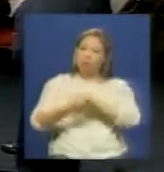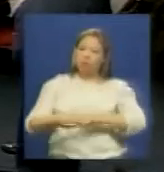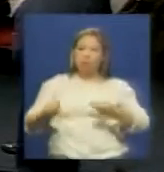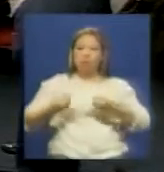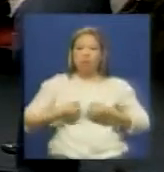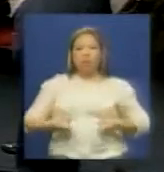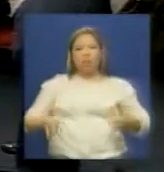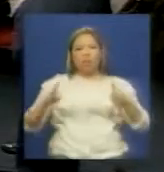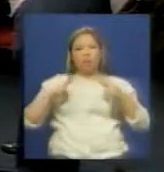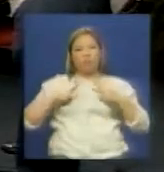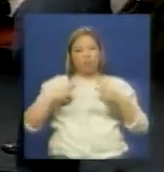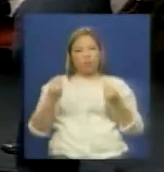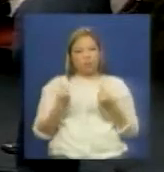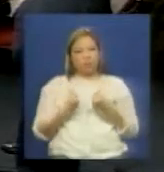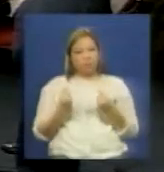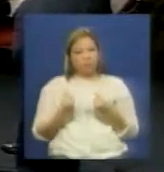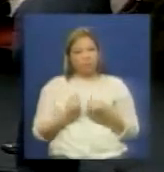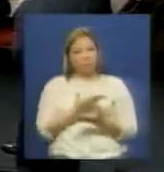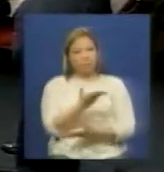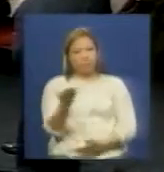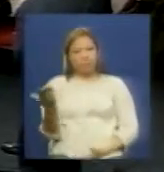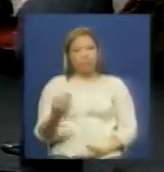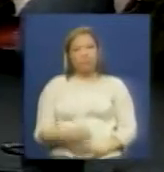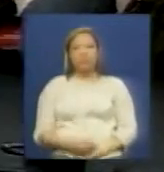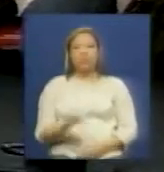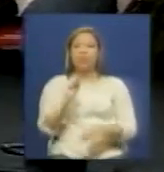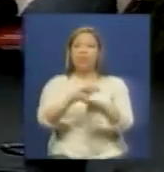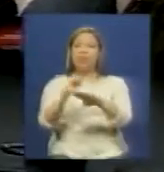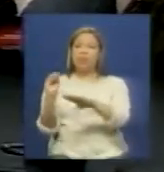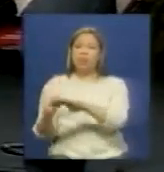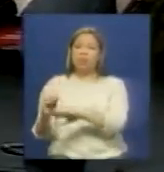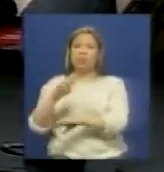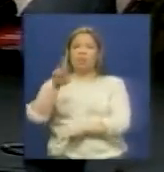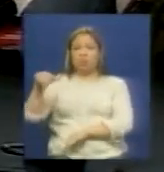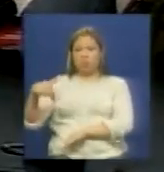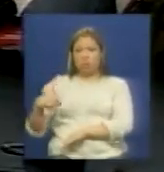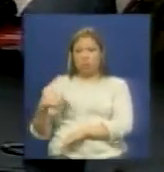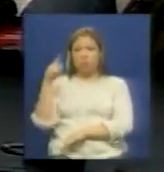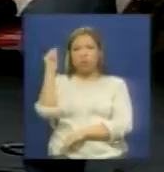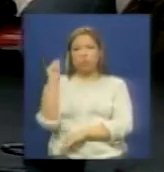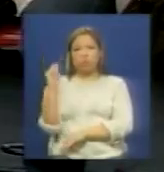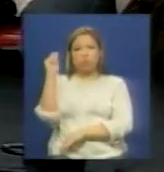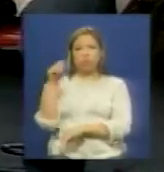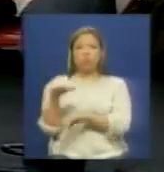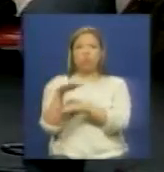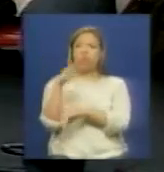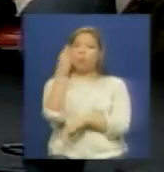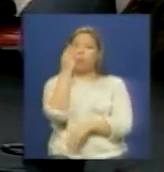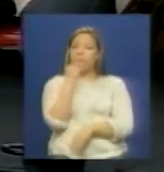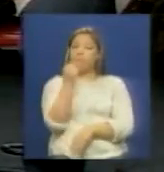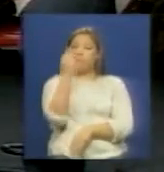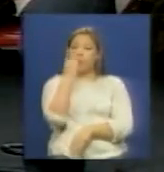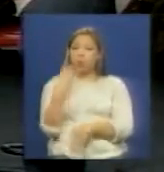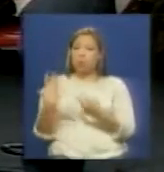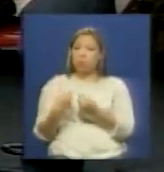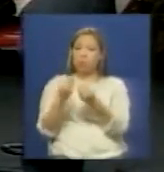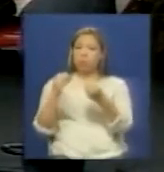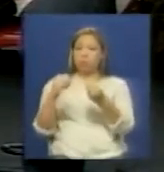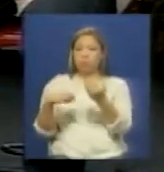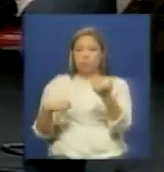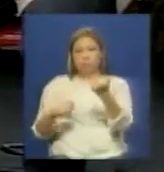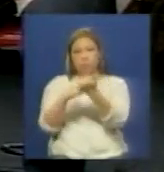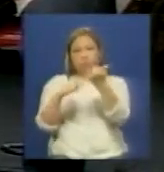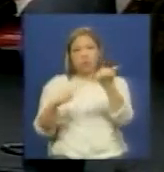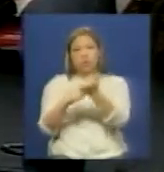vida Carmelo ¿cuál es ese llamado que se le hace a los diputados a los diputados nuestros a los que se eligieron desde el gran pueblo patriótico? por